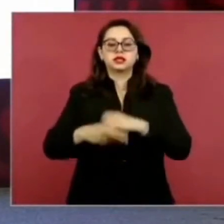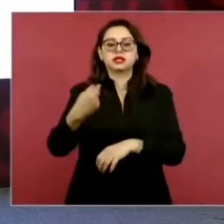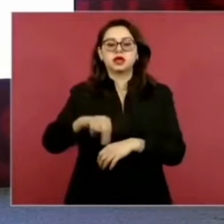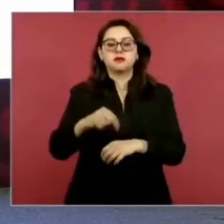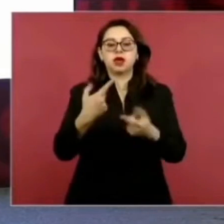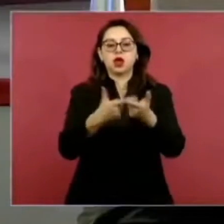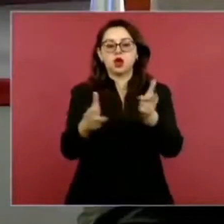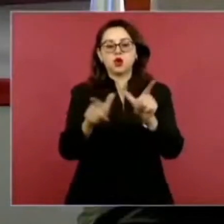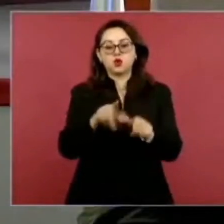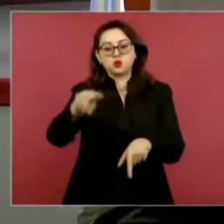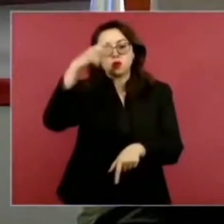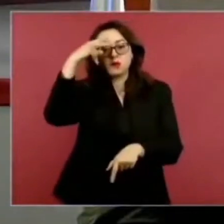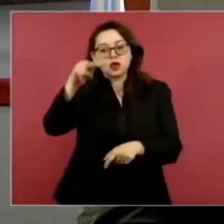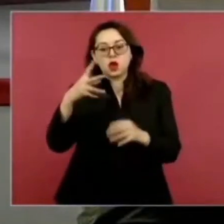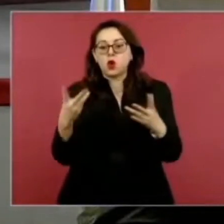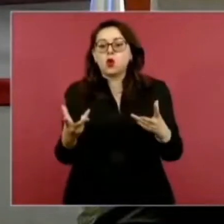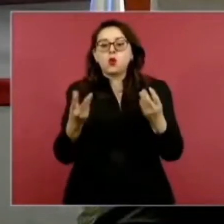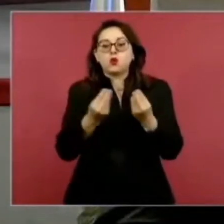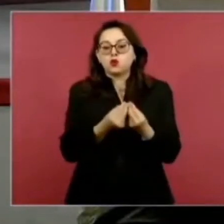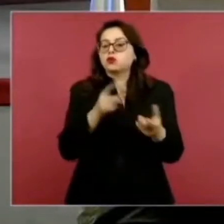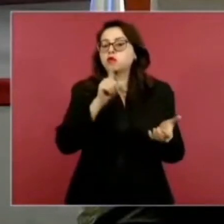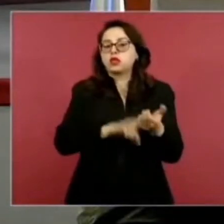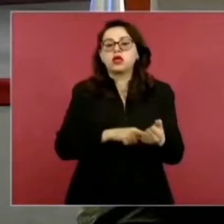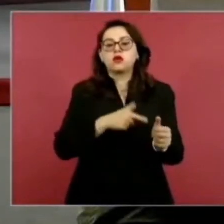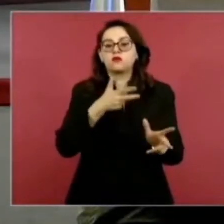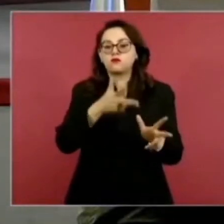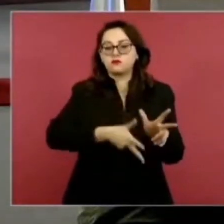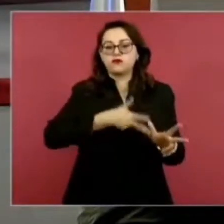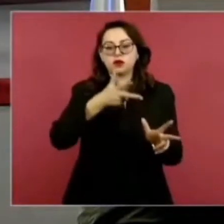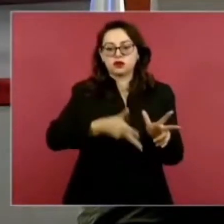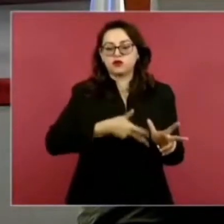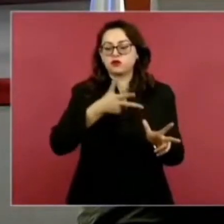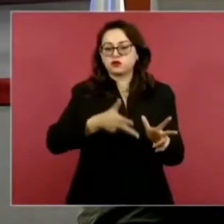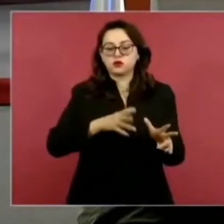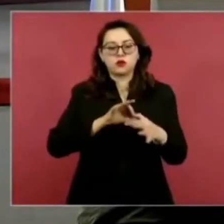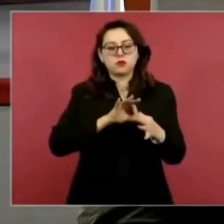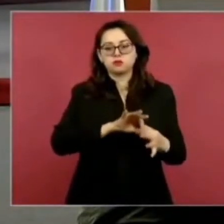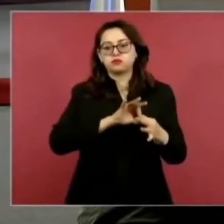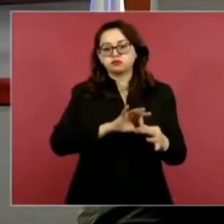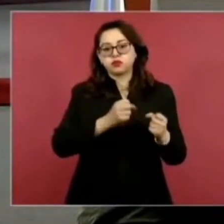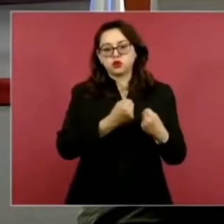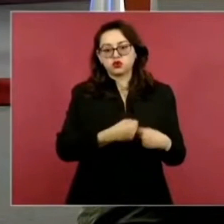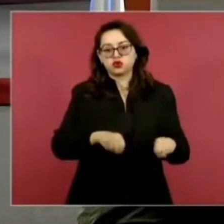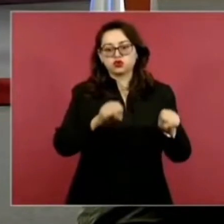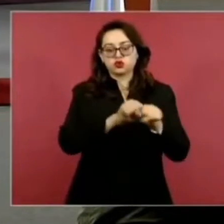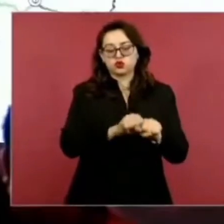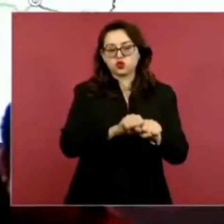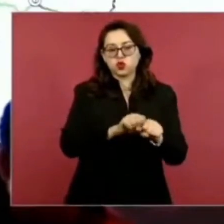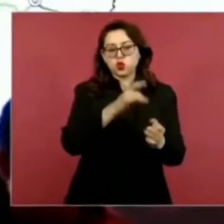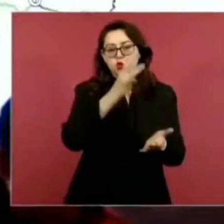tiene que ver con todos estos ferrocarriles, menos con esta de Kansas,